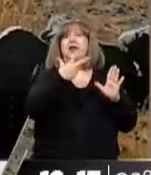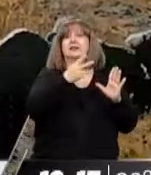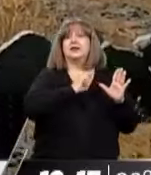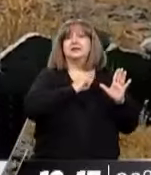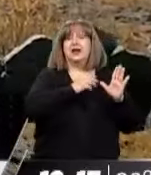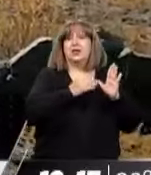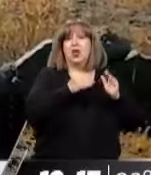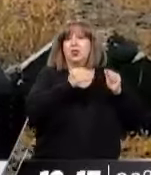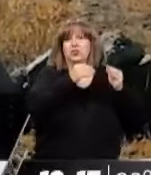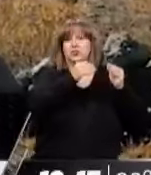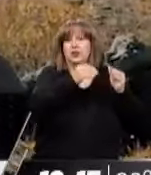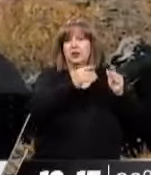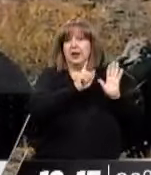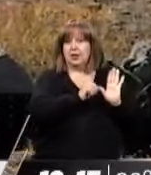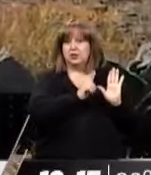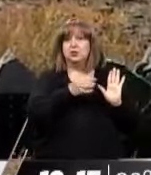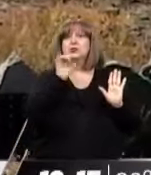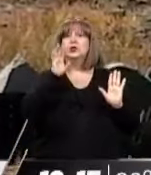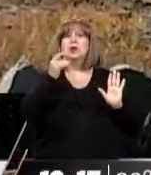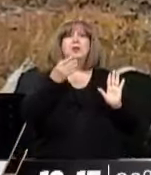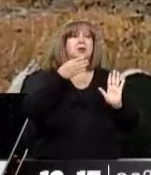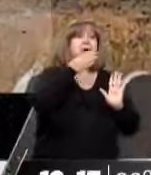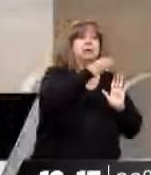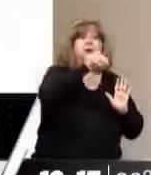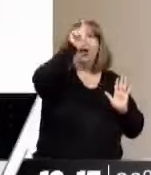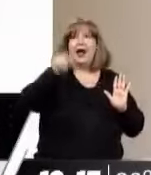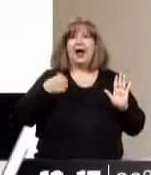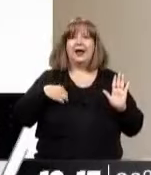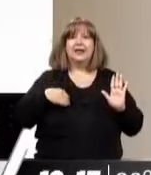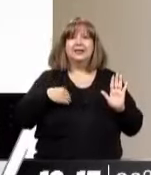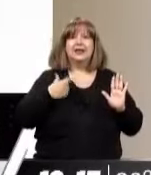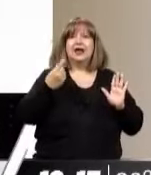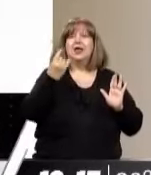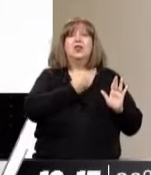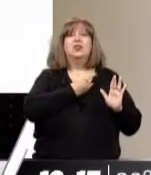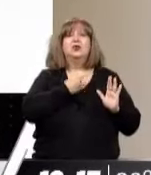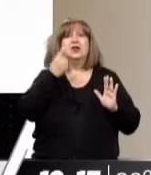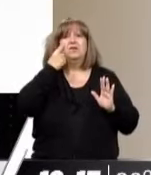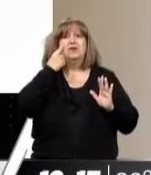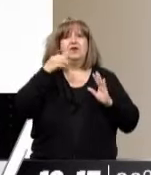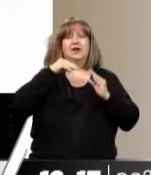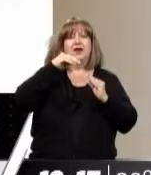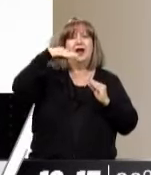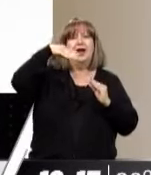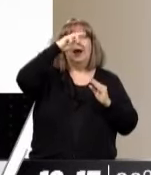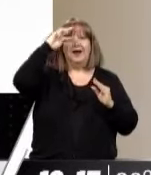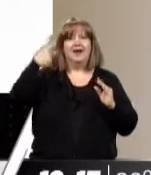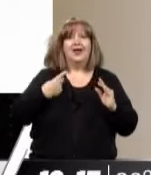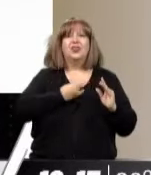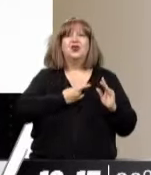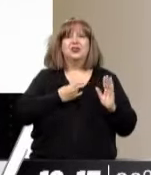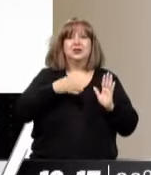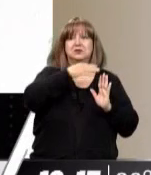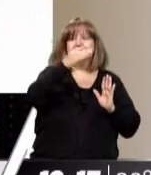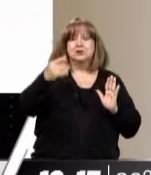tres años, para hacer un relevamiento a lo largo del país, de las posibles comunidades. Consideramos que esta ley no tiene